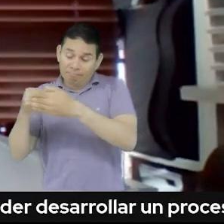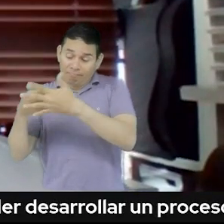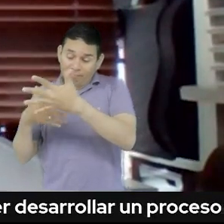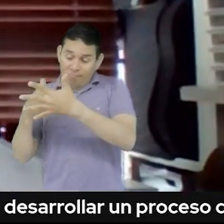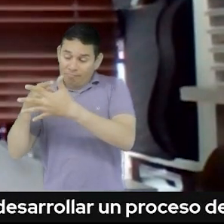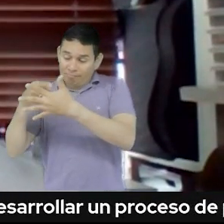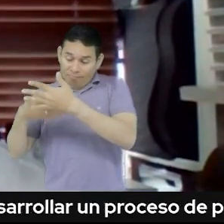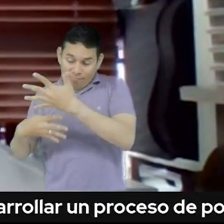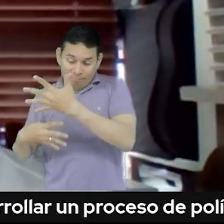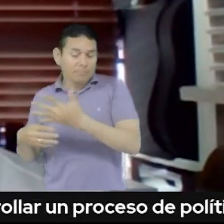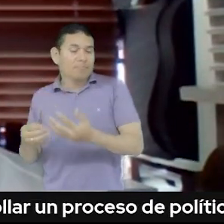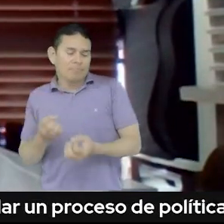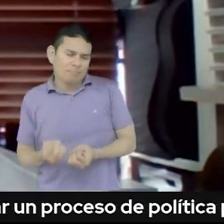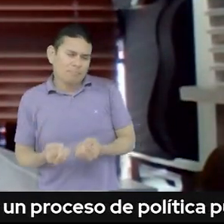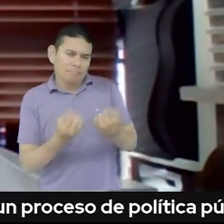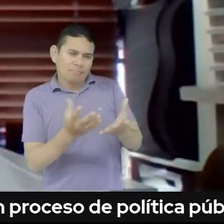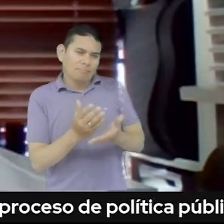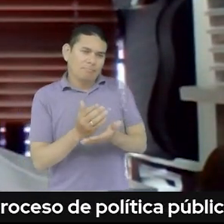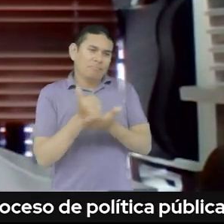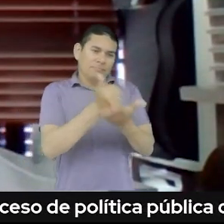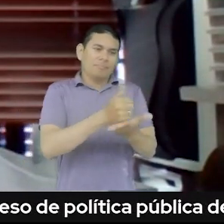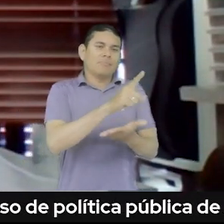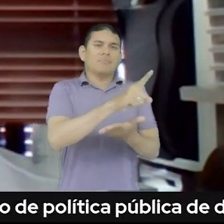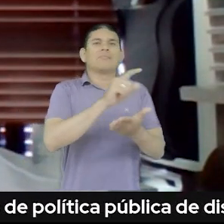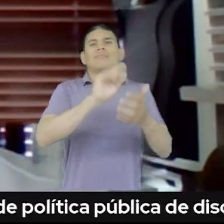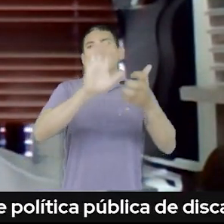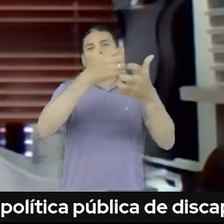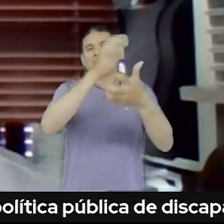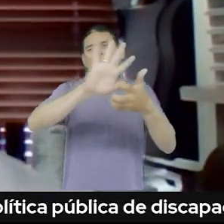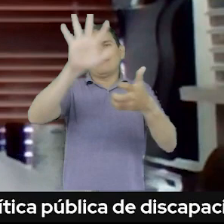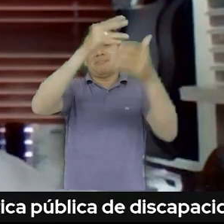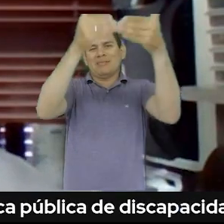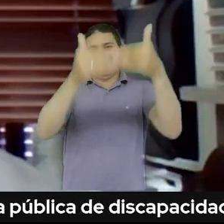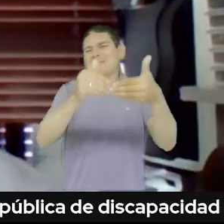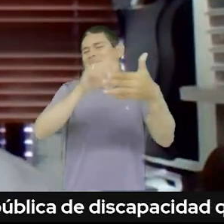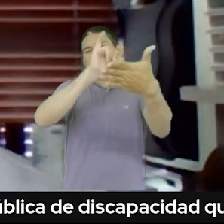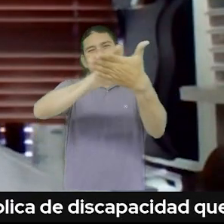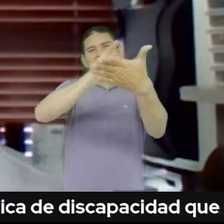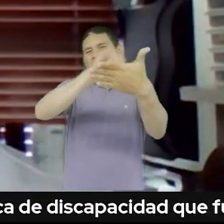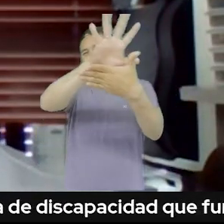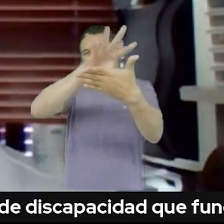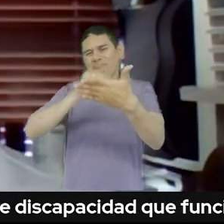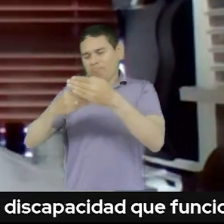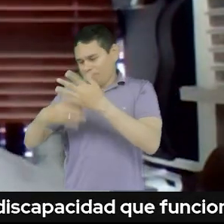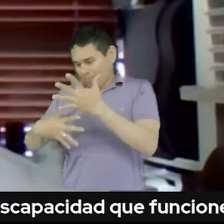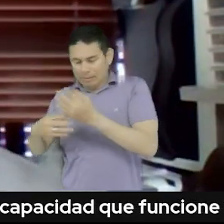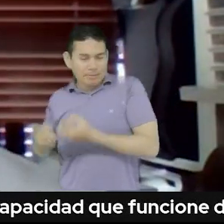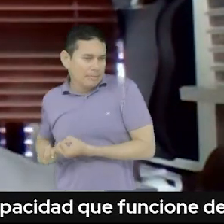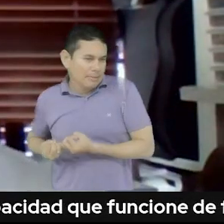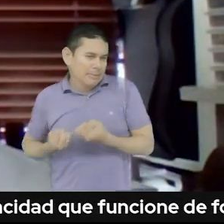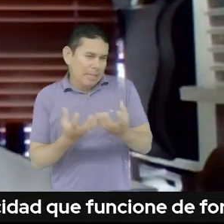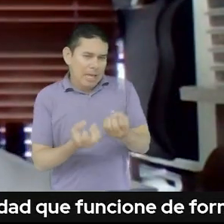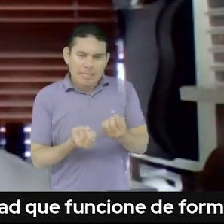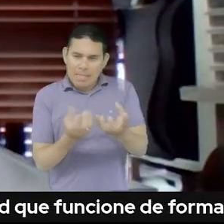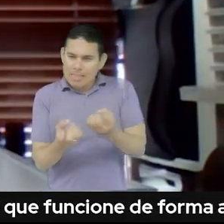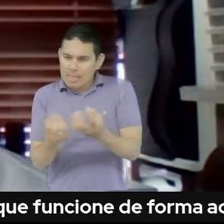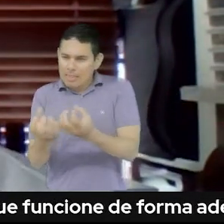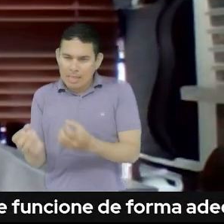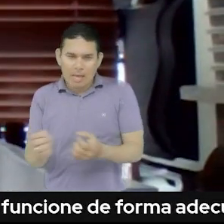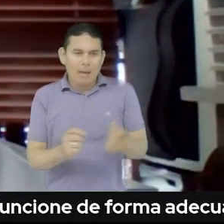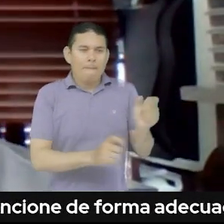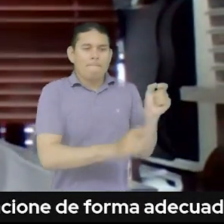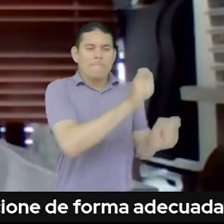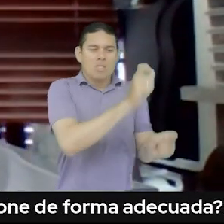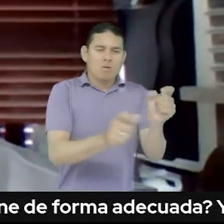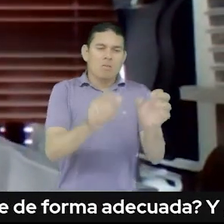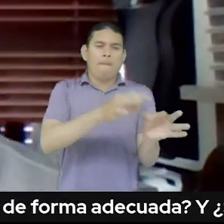método que, como les decía, parte de la Rectoría del Sistema Nacional de Discapacidad y que aún está vigente ese método, para que los territorios